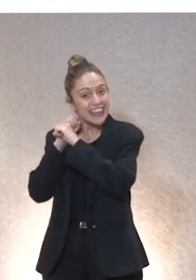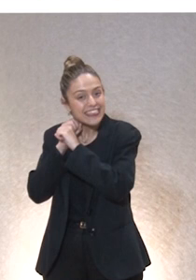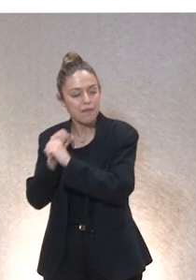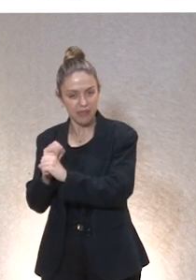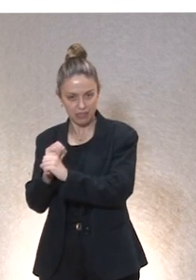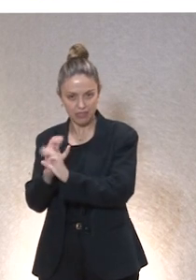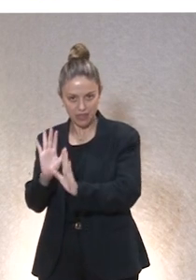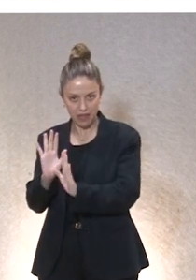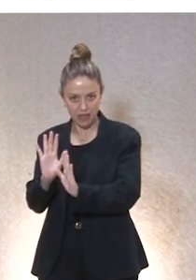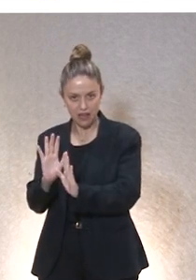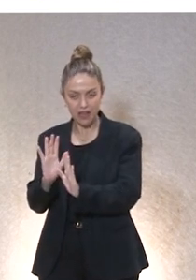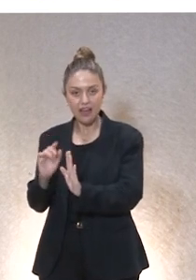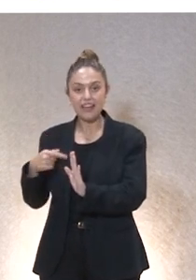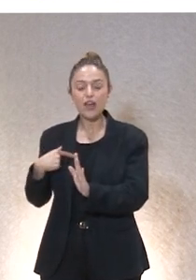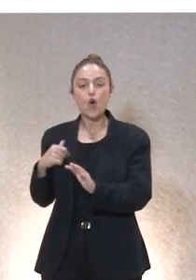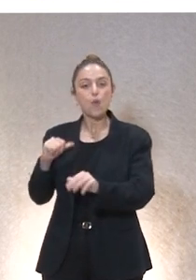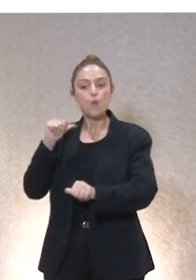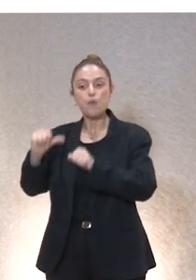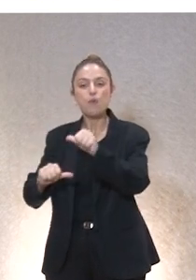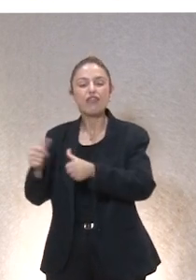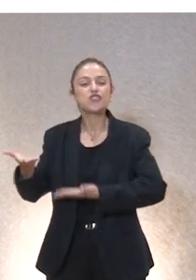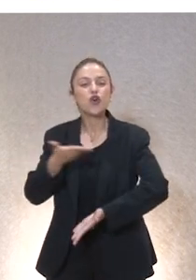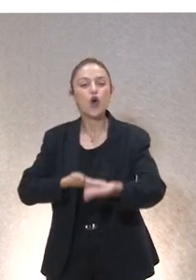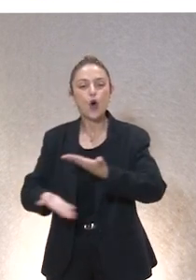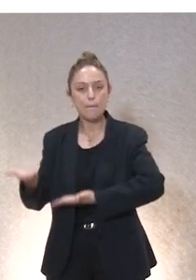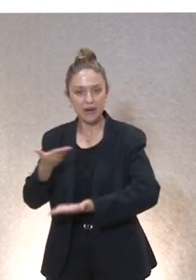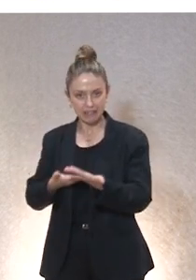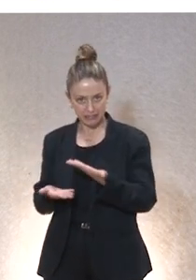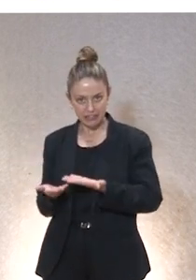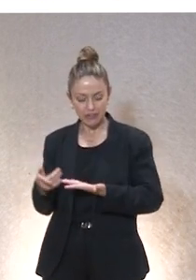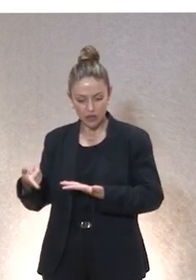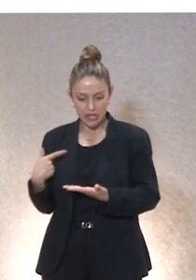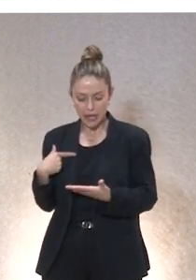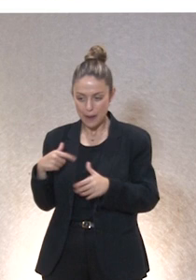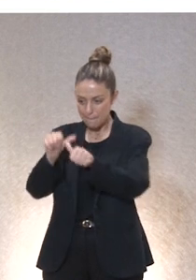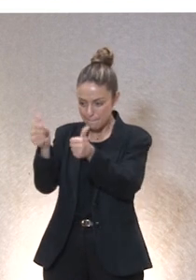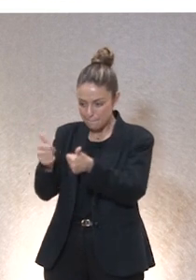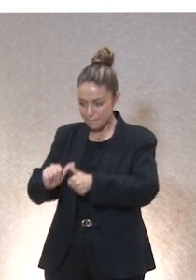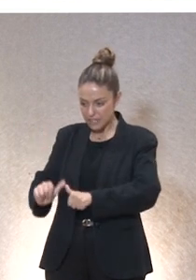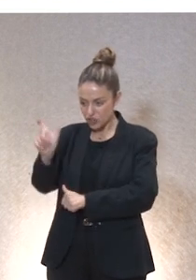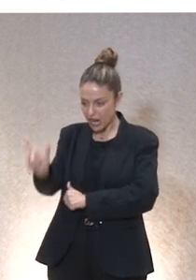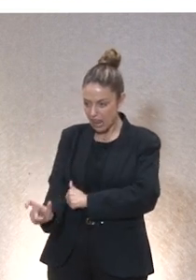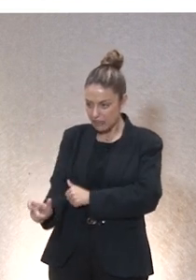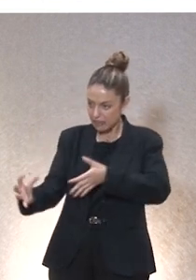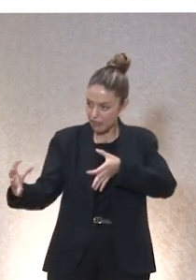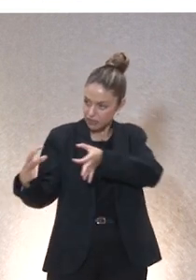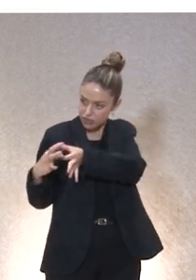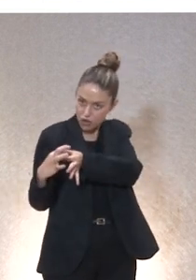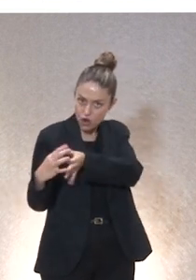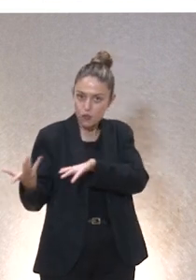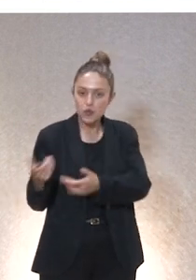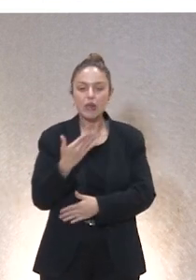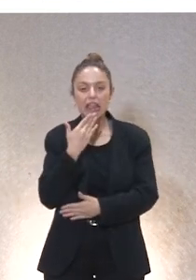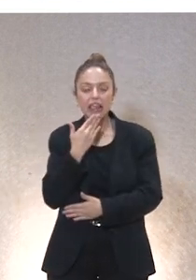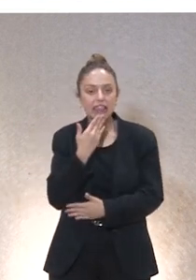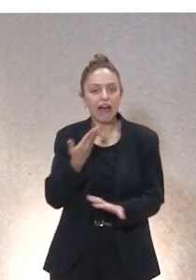interdependencia tiene que ser procesos compartidos de cuidado y personalización no podemos pensar que una persona de 85 años o una